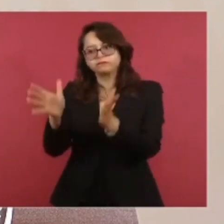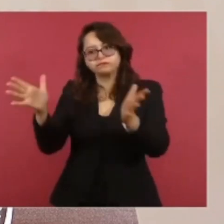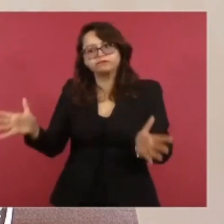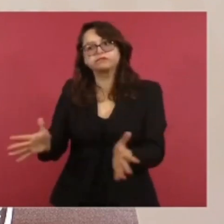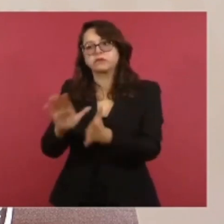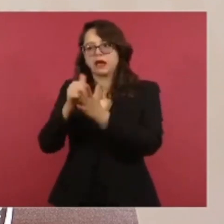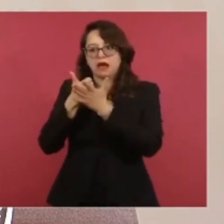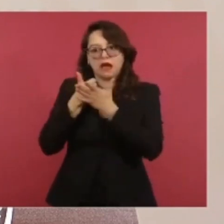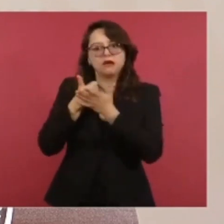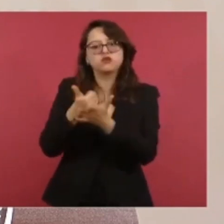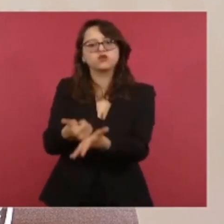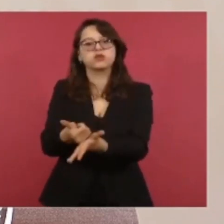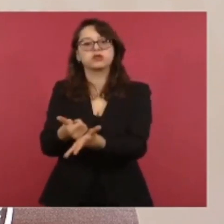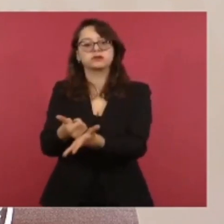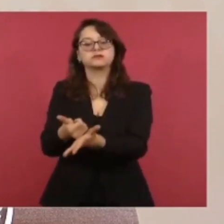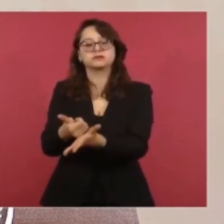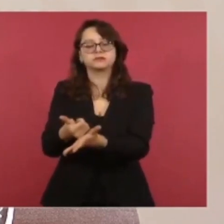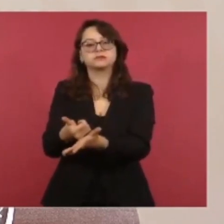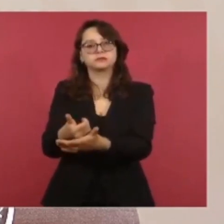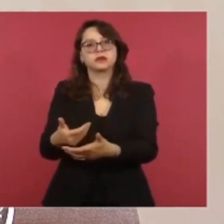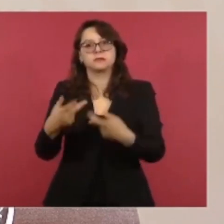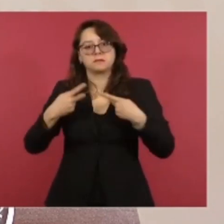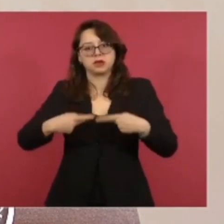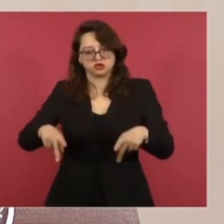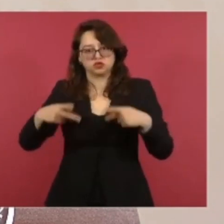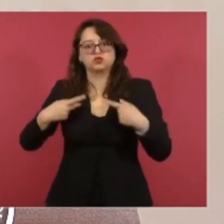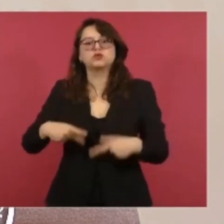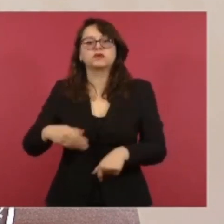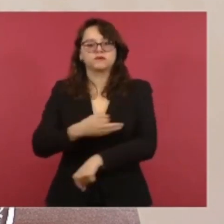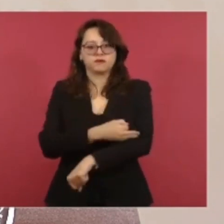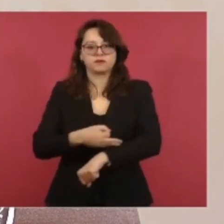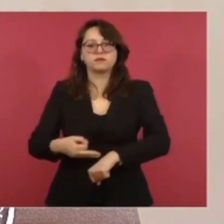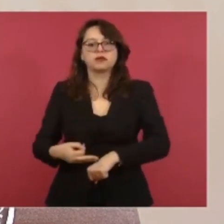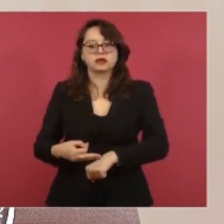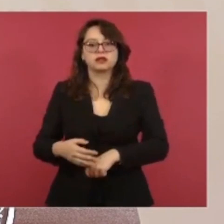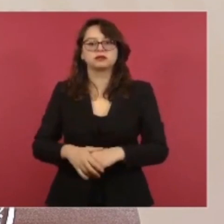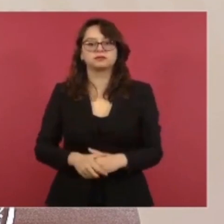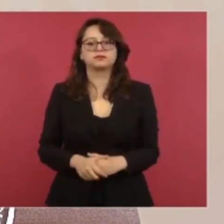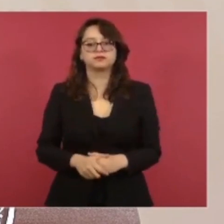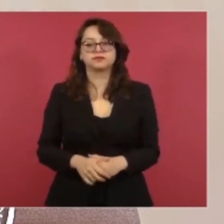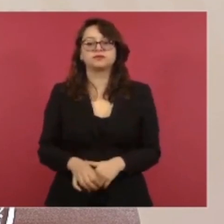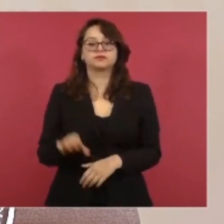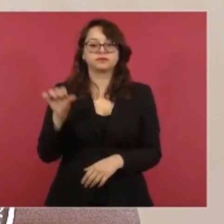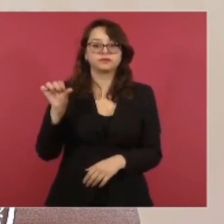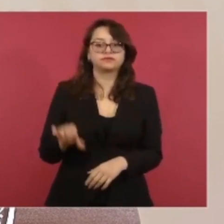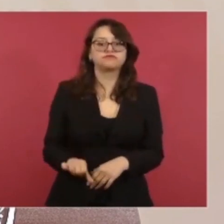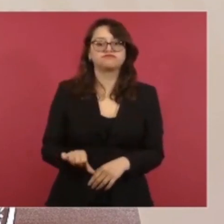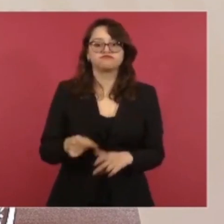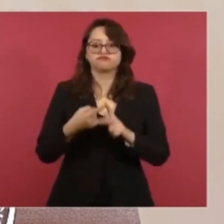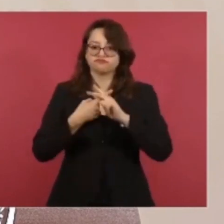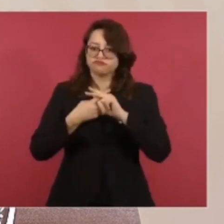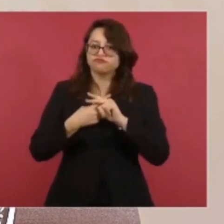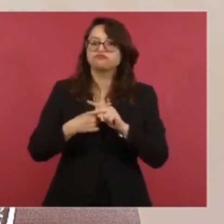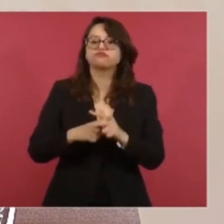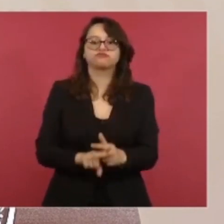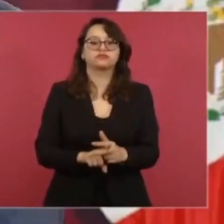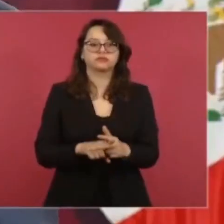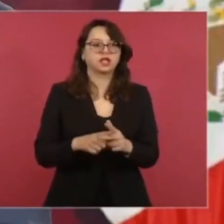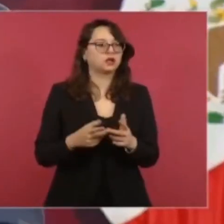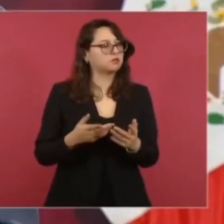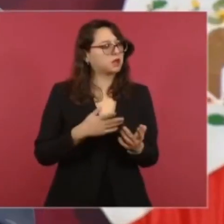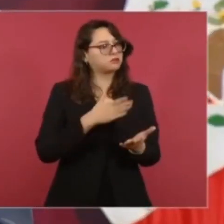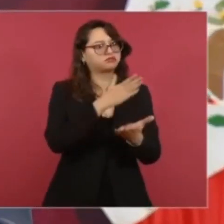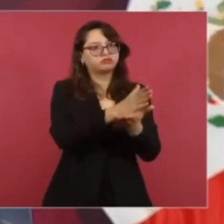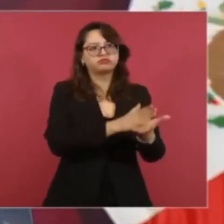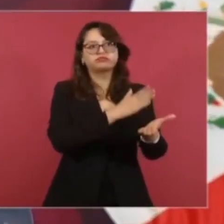afectadas. A partir de hoy empiezan a recorrer las calles,